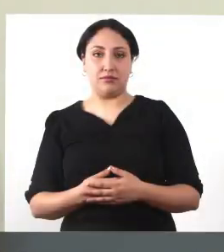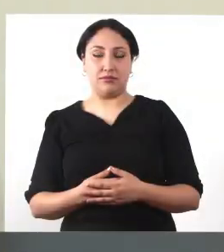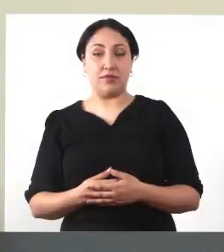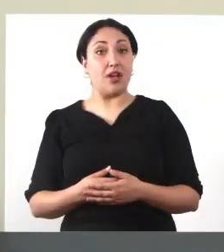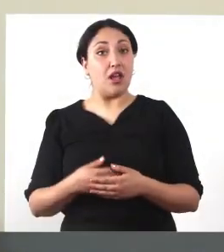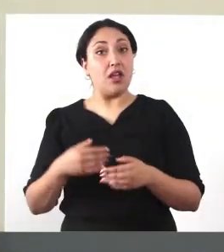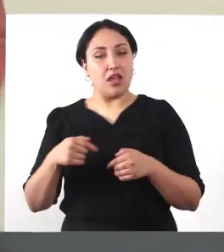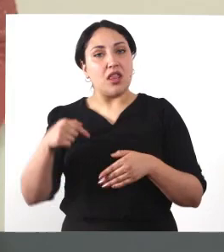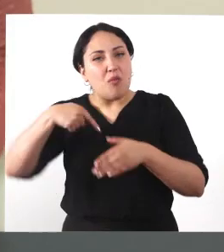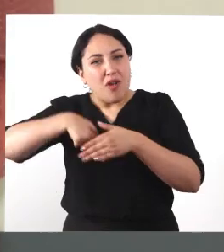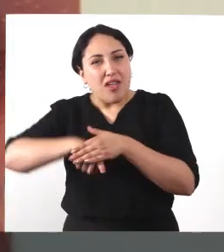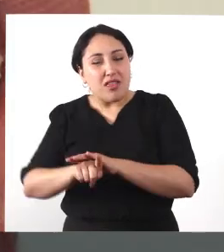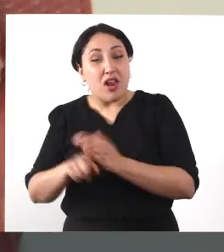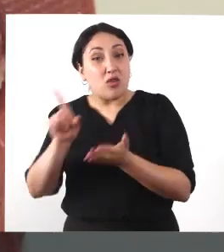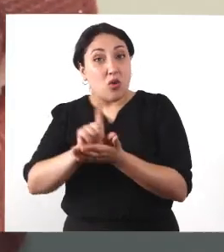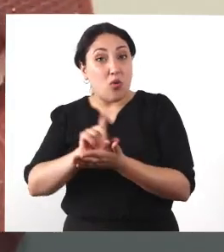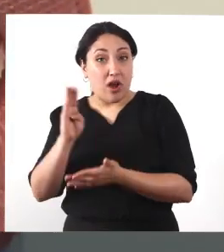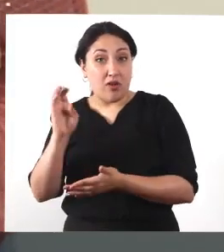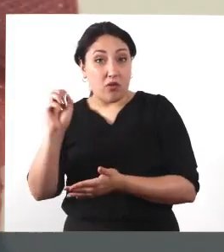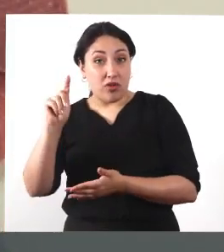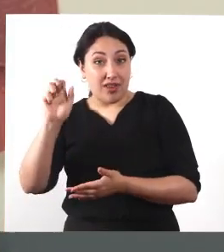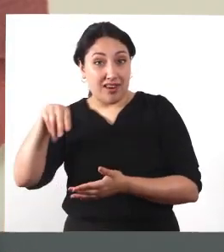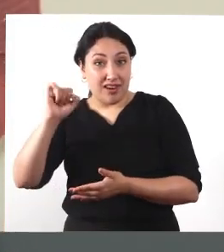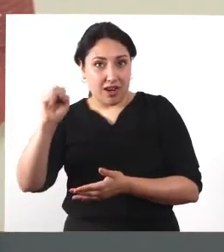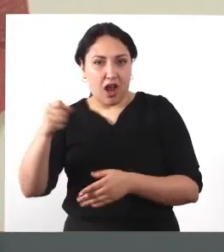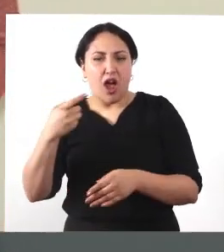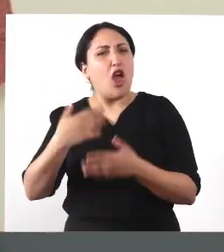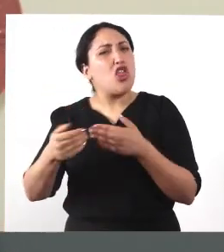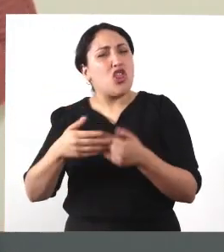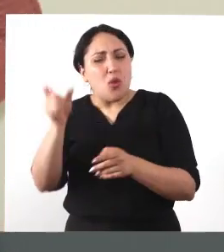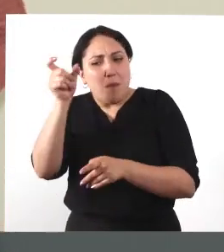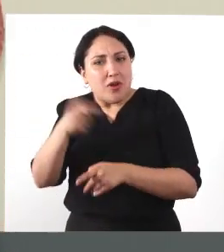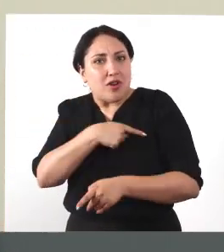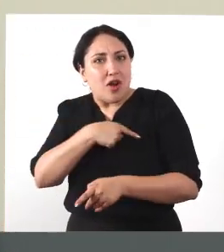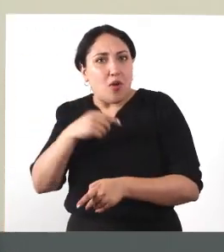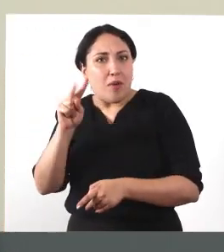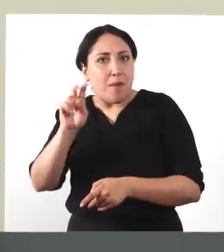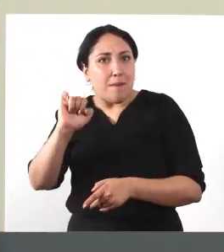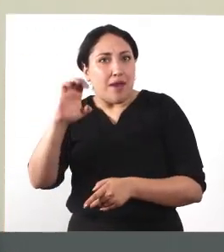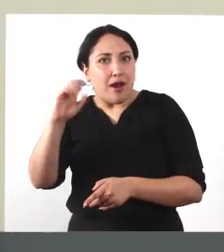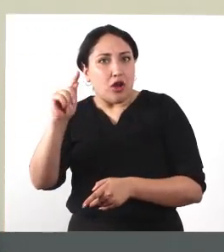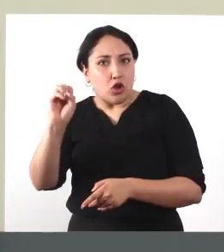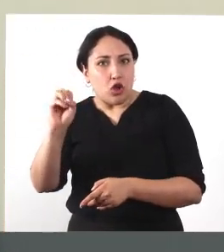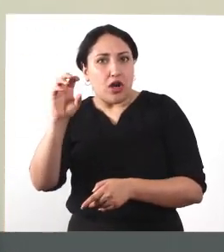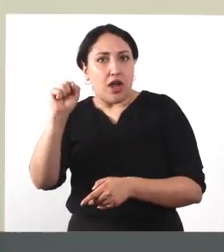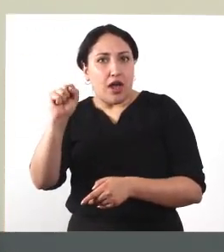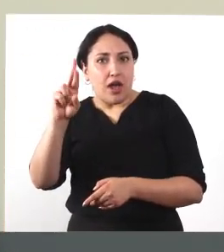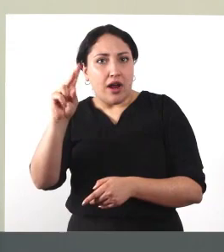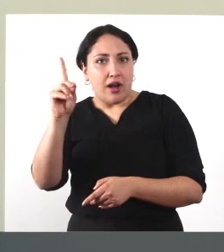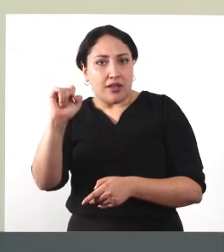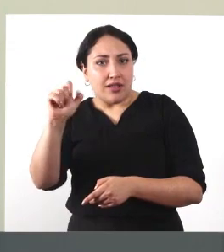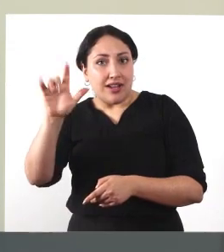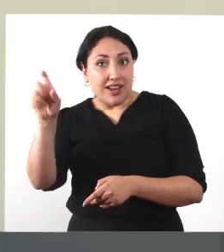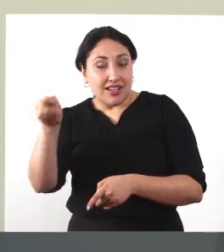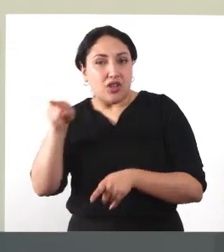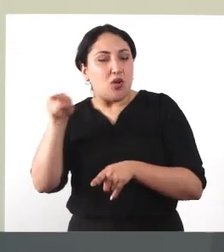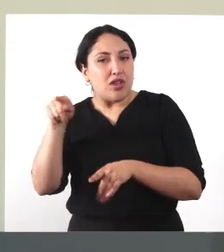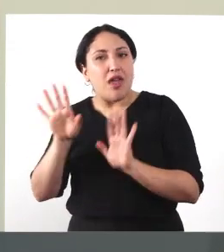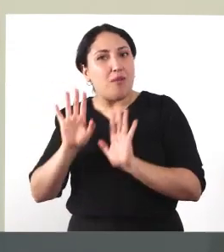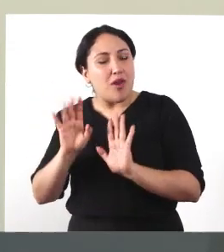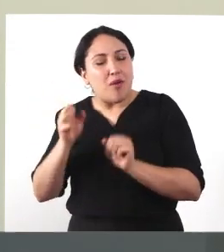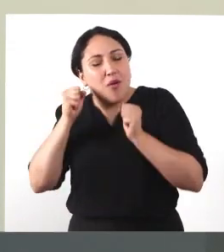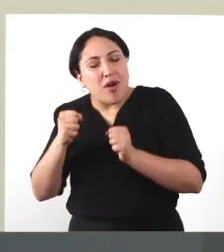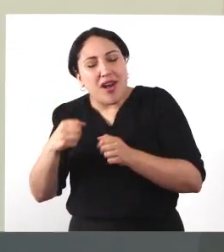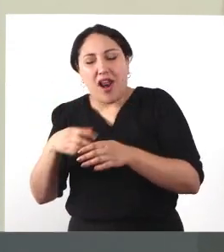Estamos entrando al área de Botánica, en donde Víctor Arviles nos está esperando para contarnos acerca de la importancia